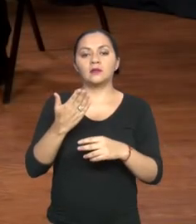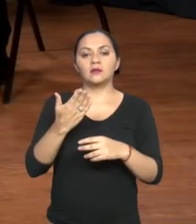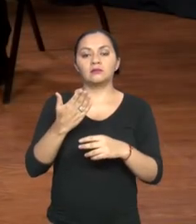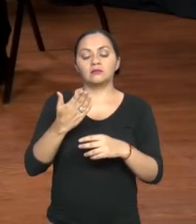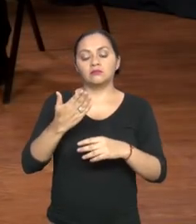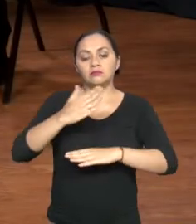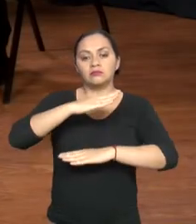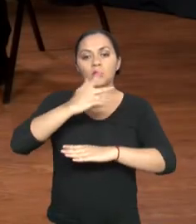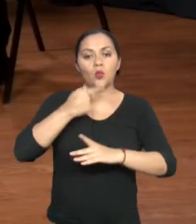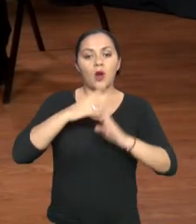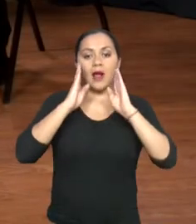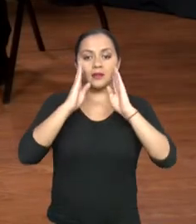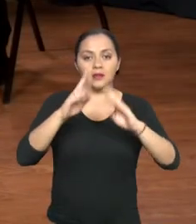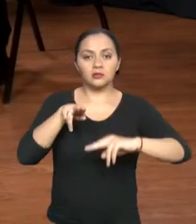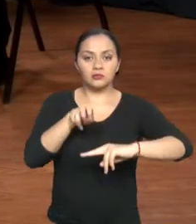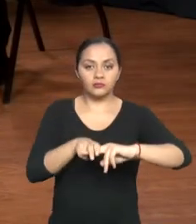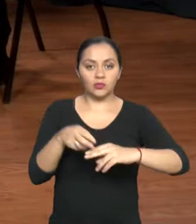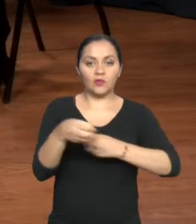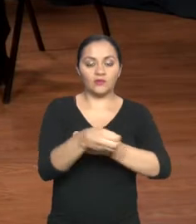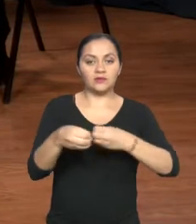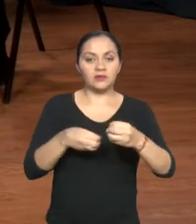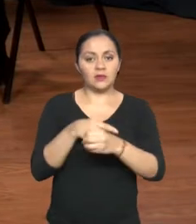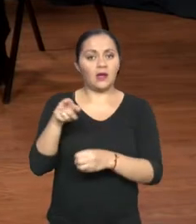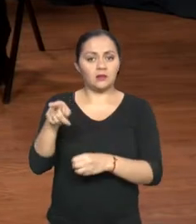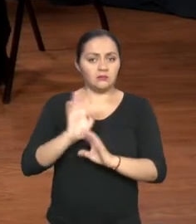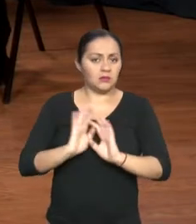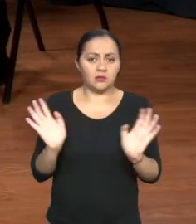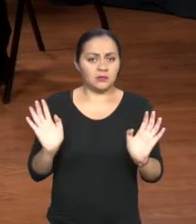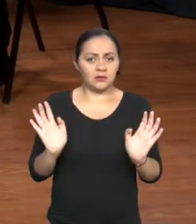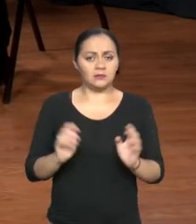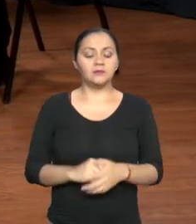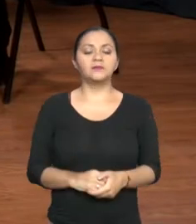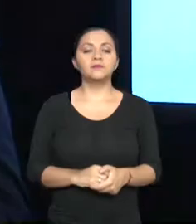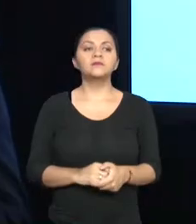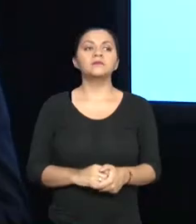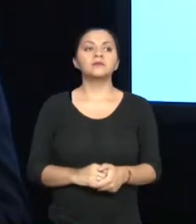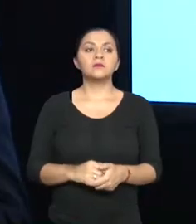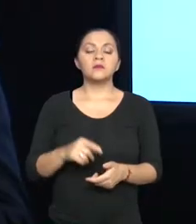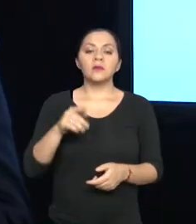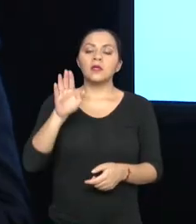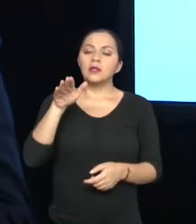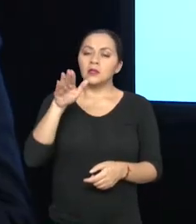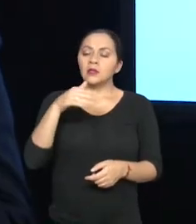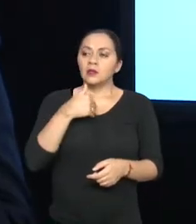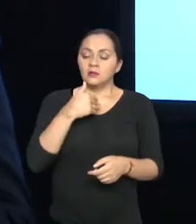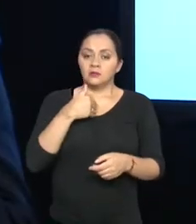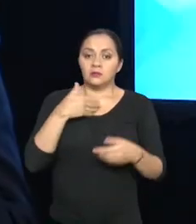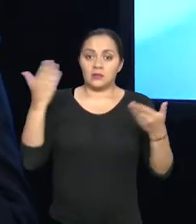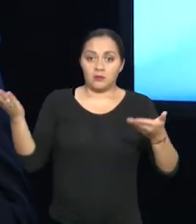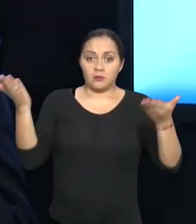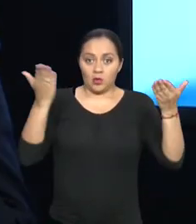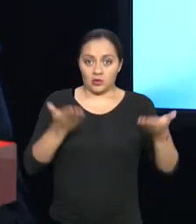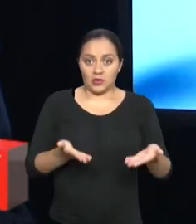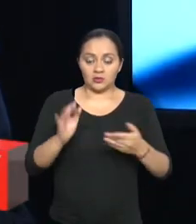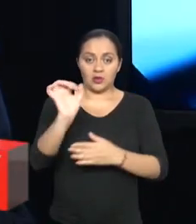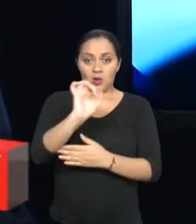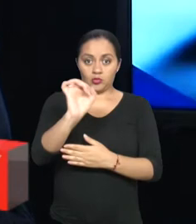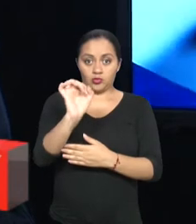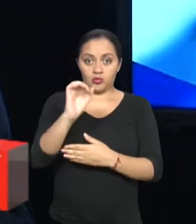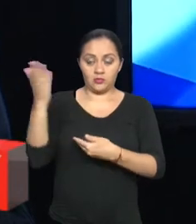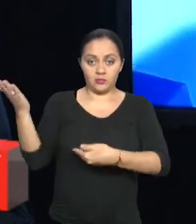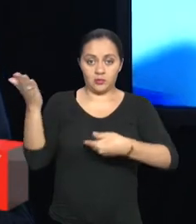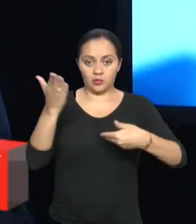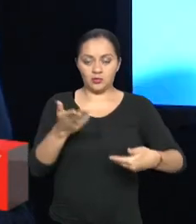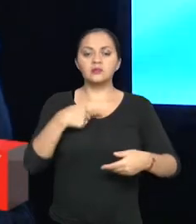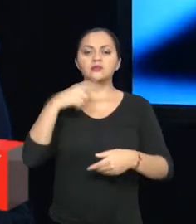usuario. Ahí pueden entregar sus formularios. Entonces, para yo poder regularizar la importación del vehículo, siempre mi